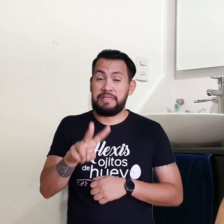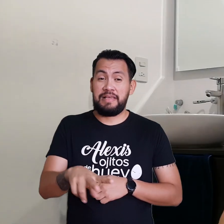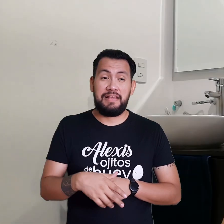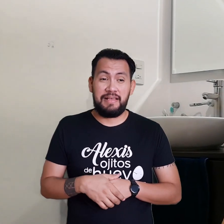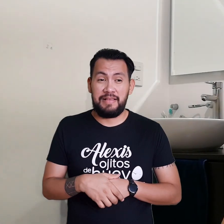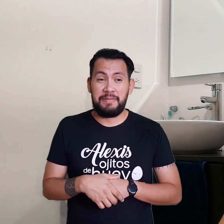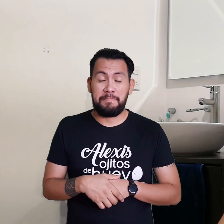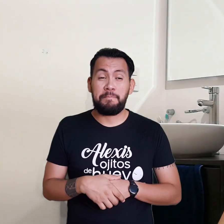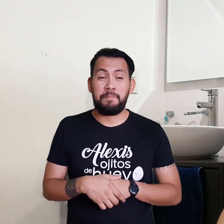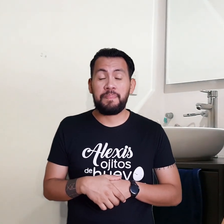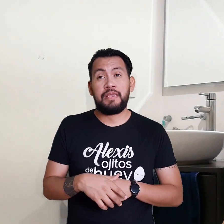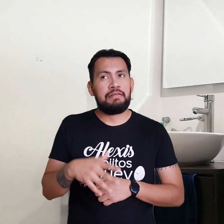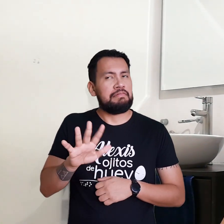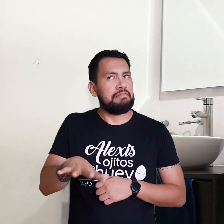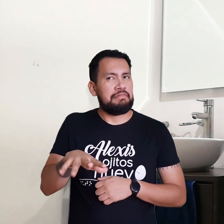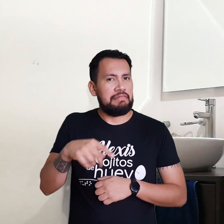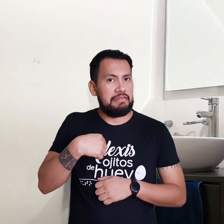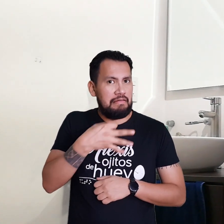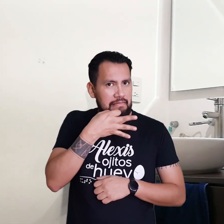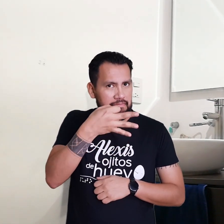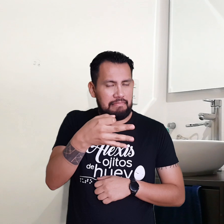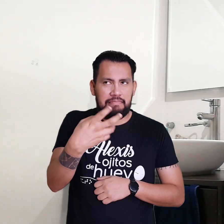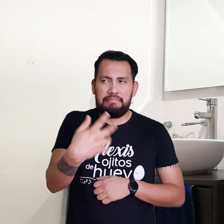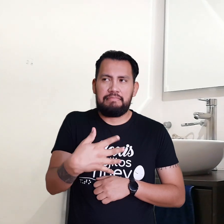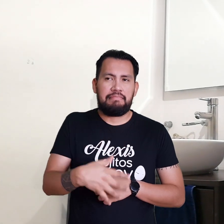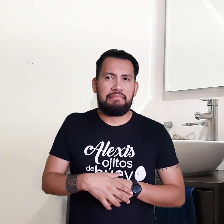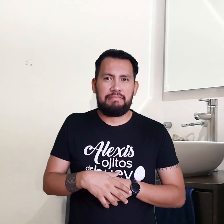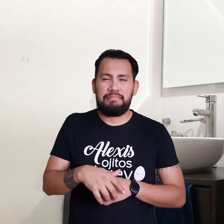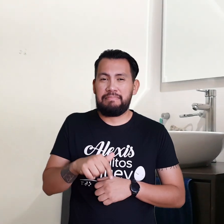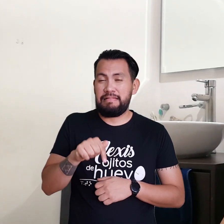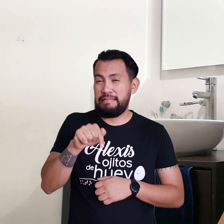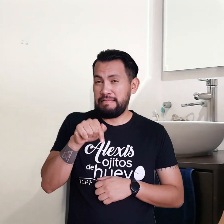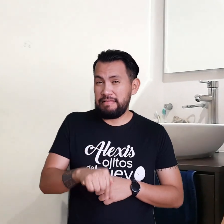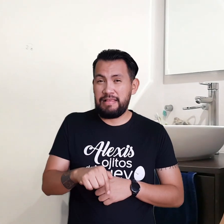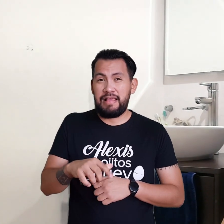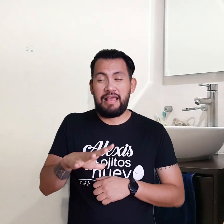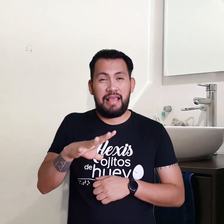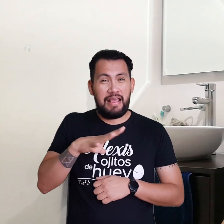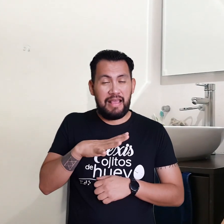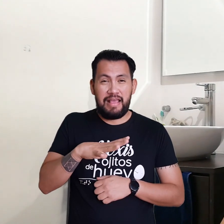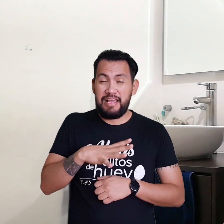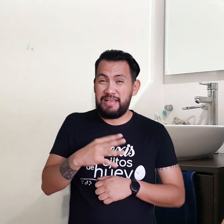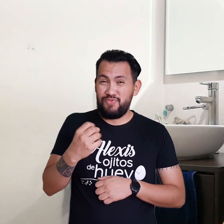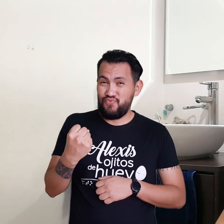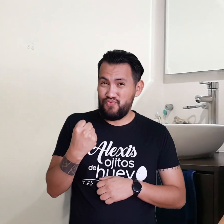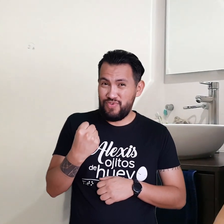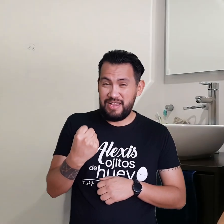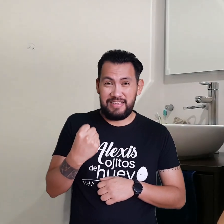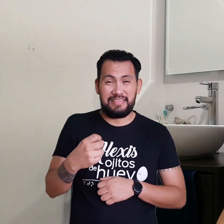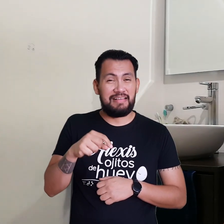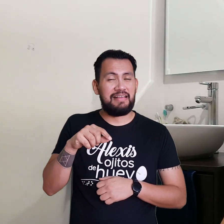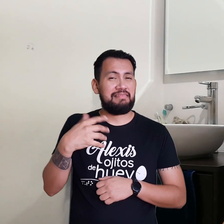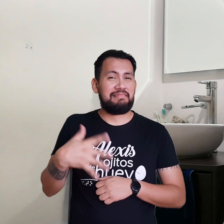Perdón Ustedes Tengo un problema Con el gasto excesivo De papel higiénico Ya que siempre Siempre Mis papás me dicen Es que no mames